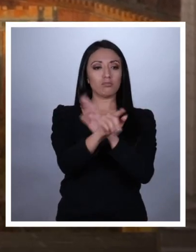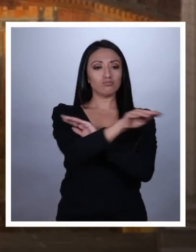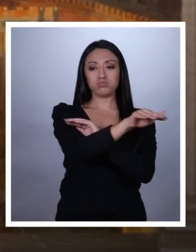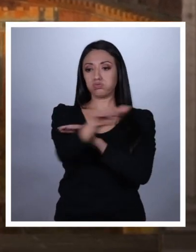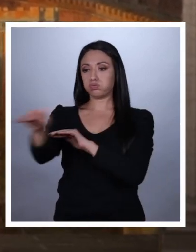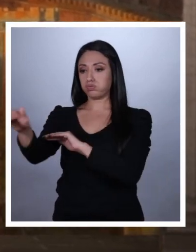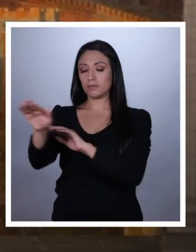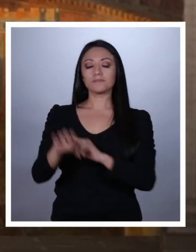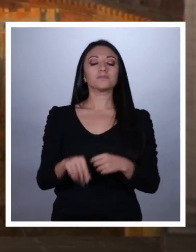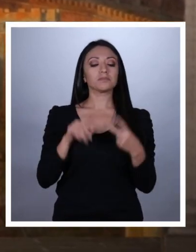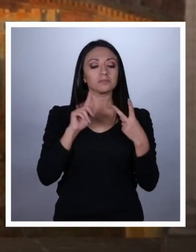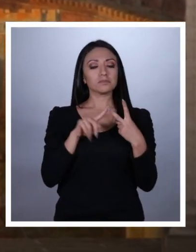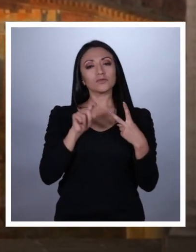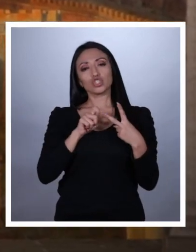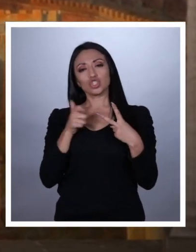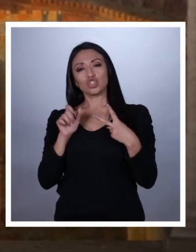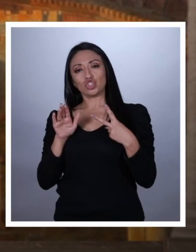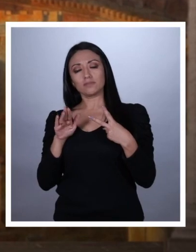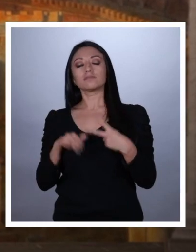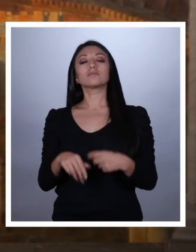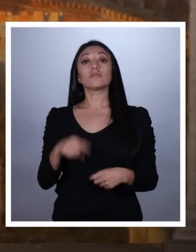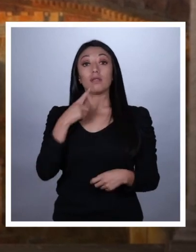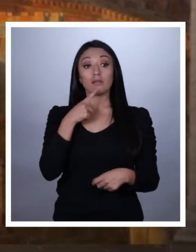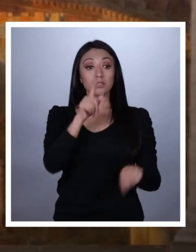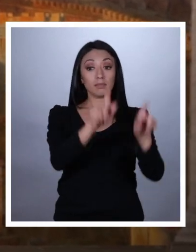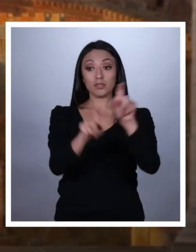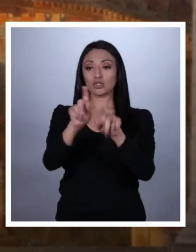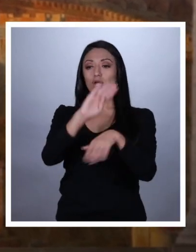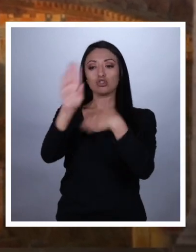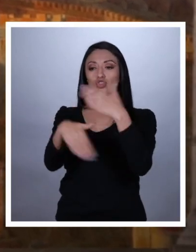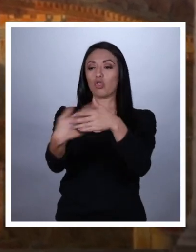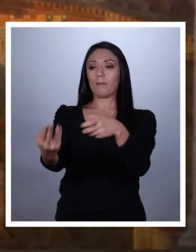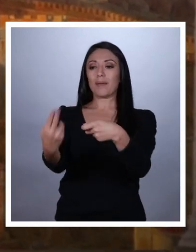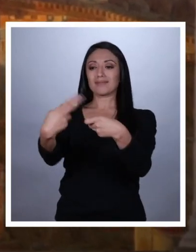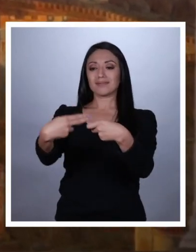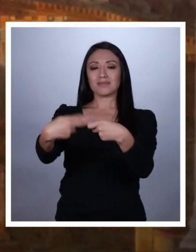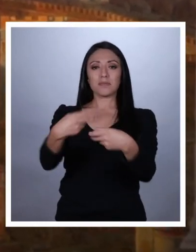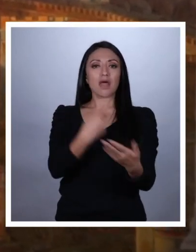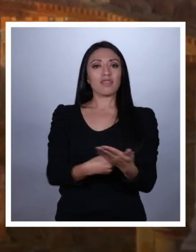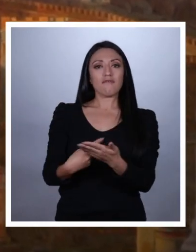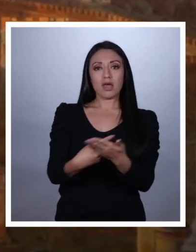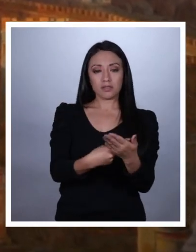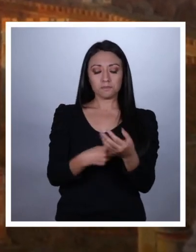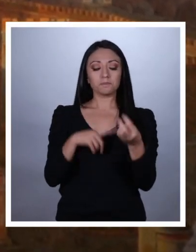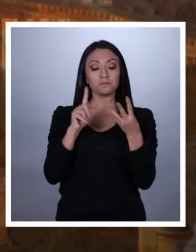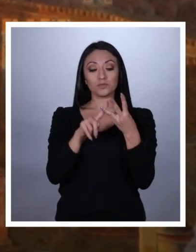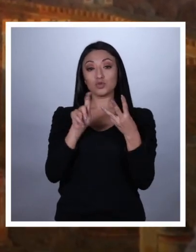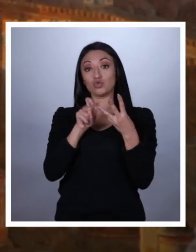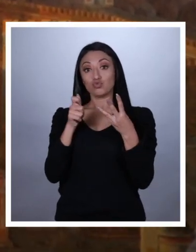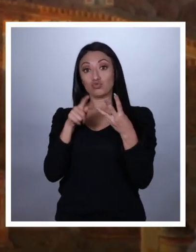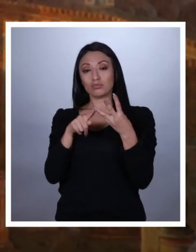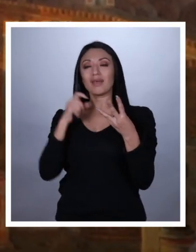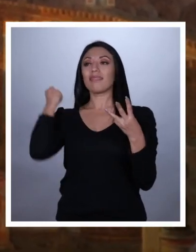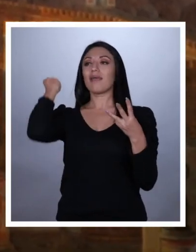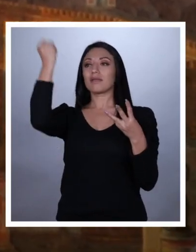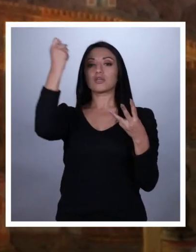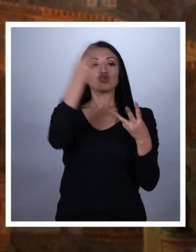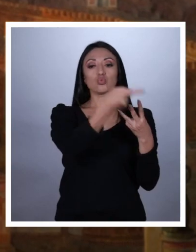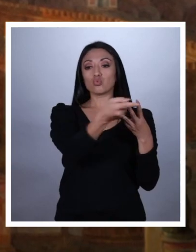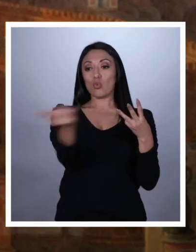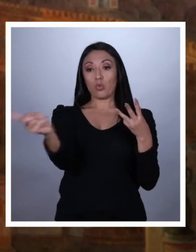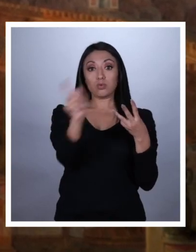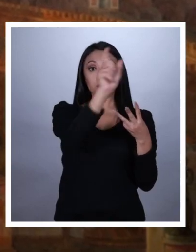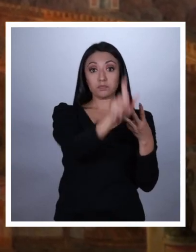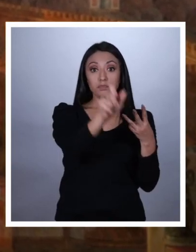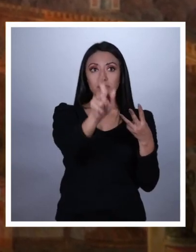leyes. Isegoría, que iba enfocado a que todos participen en los debates. Y la isocratía, el derecho a que